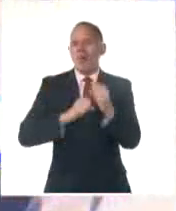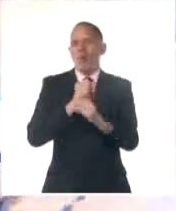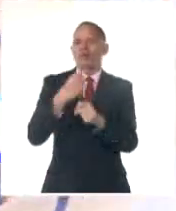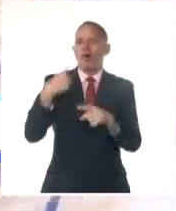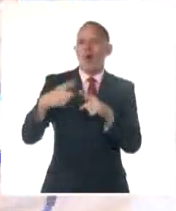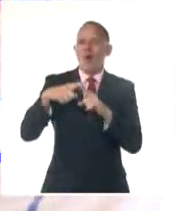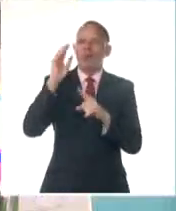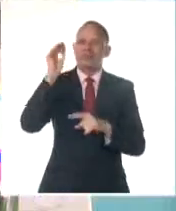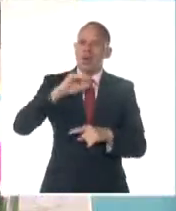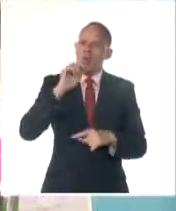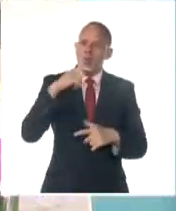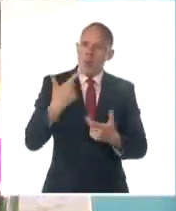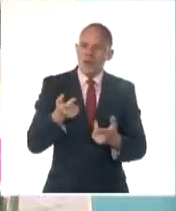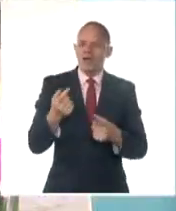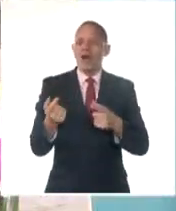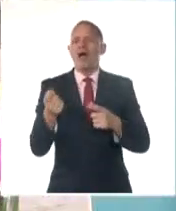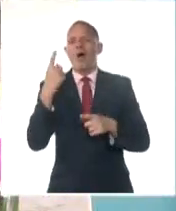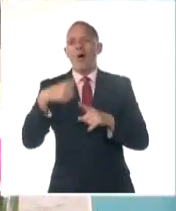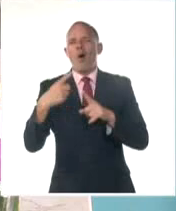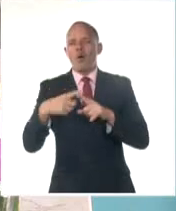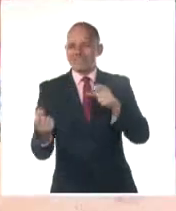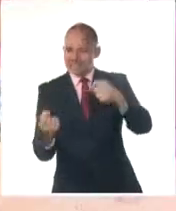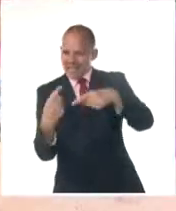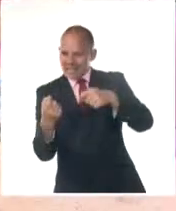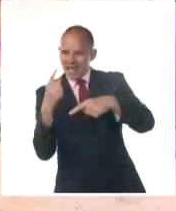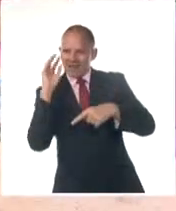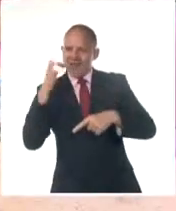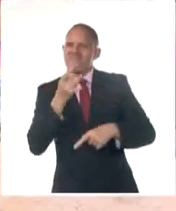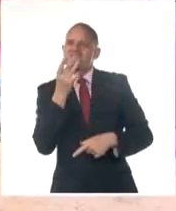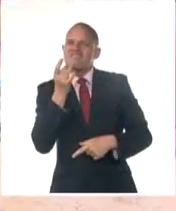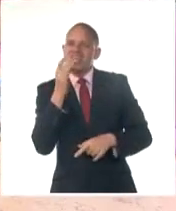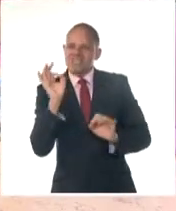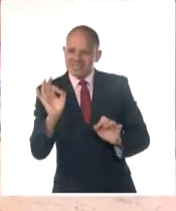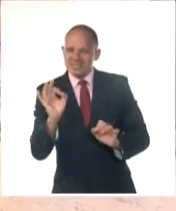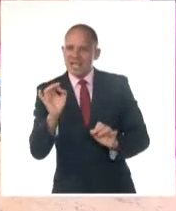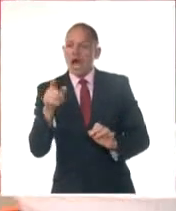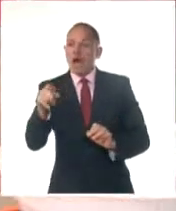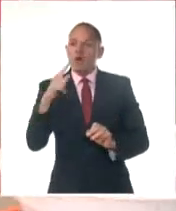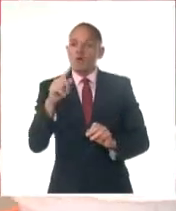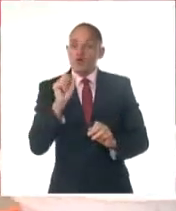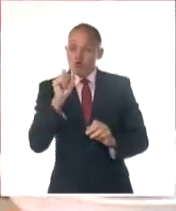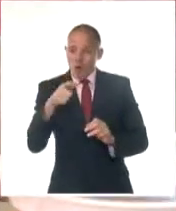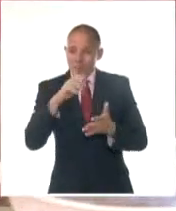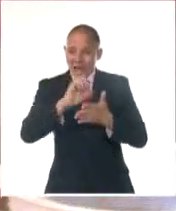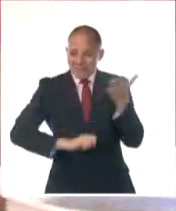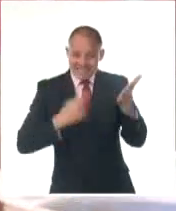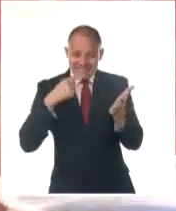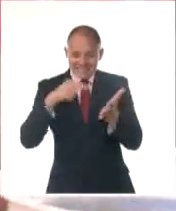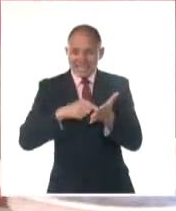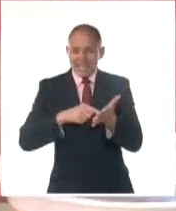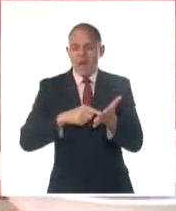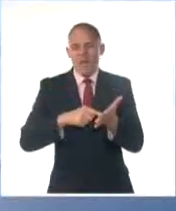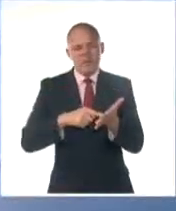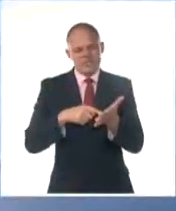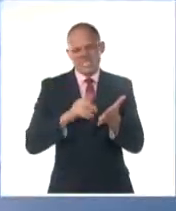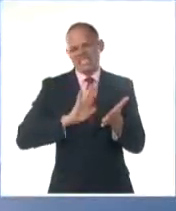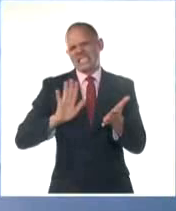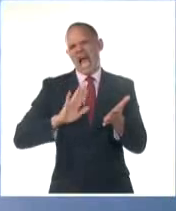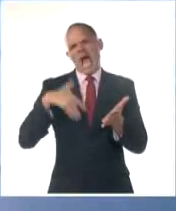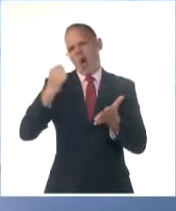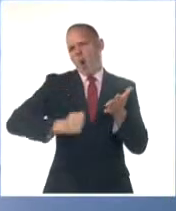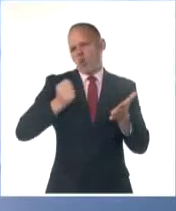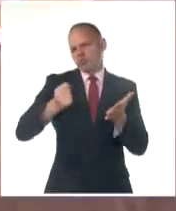compra y la vía pertinente, transfer móvil o establecimientos de correos de Cuba, los trámites para los cuales se adquirieron y las